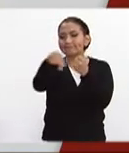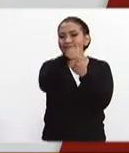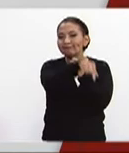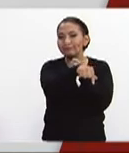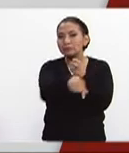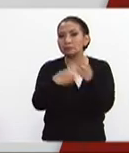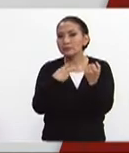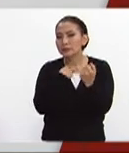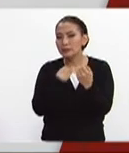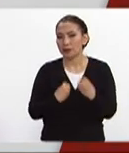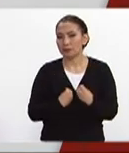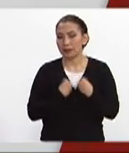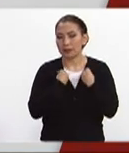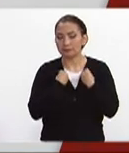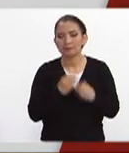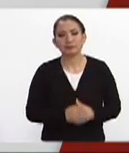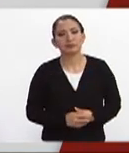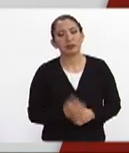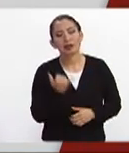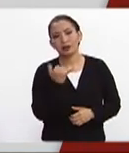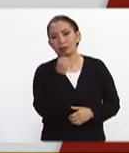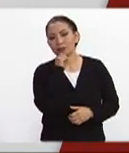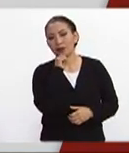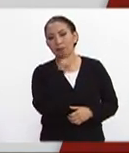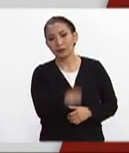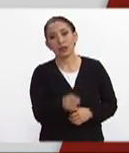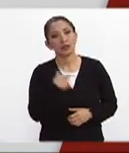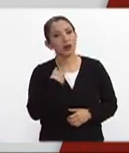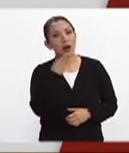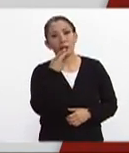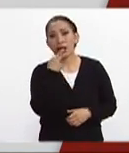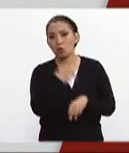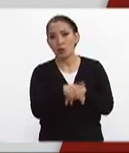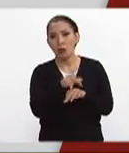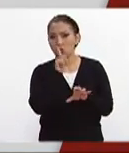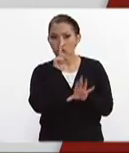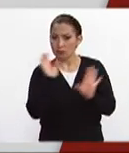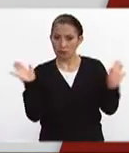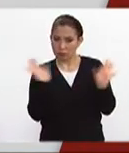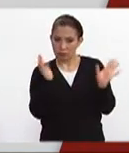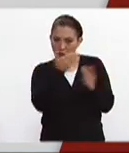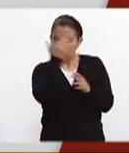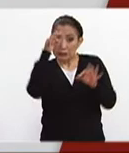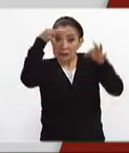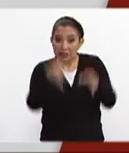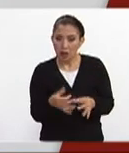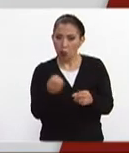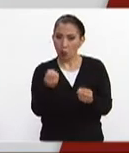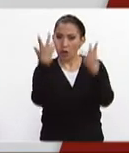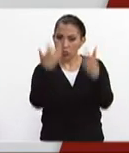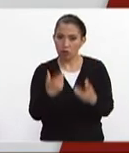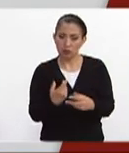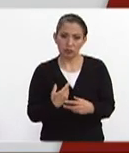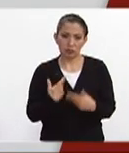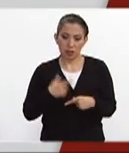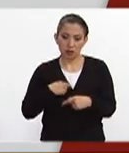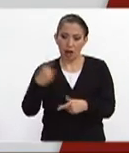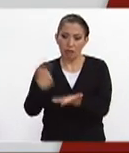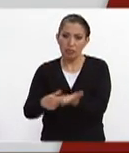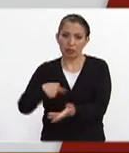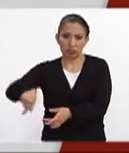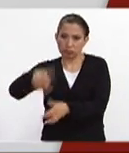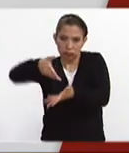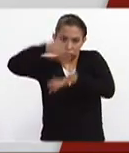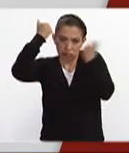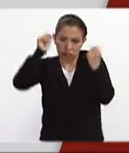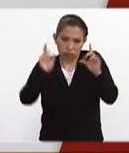personas con con vida y también pues no hablar de números no sabemos exactamente cuánta gente puede estar atrapada ahí